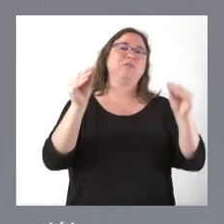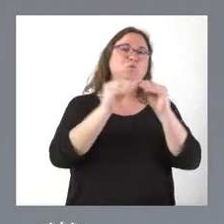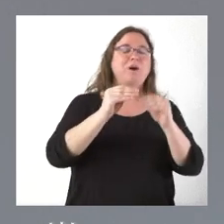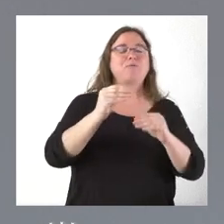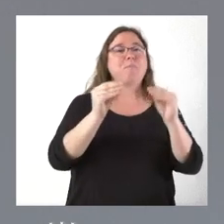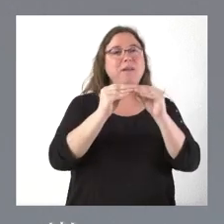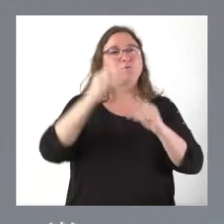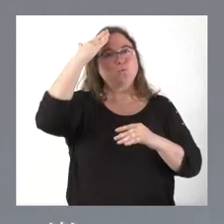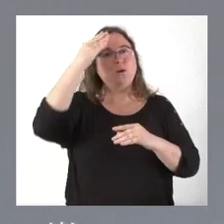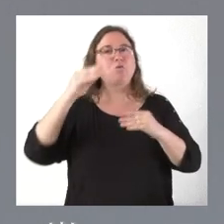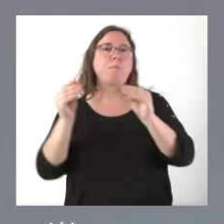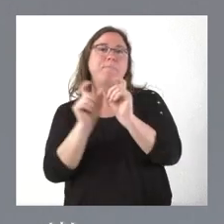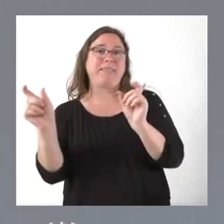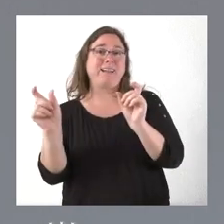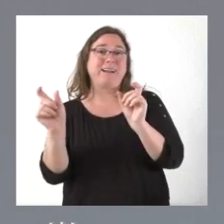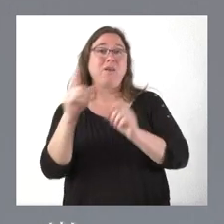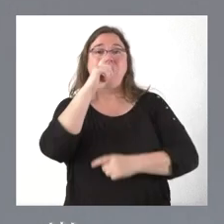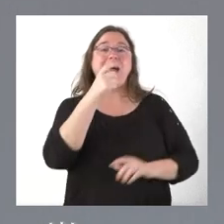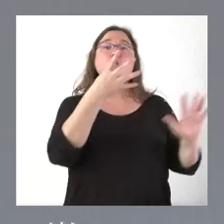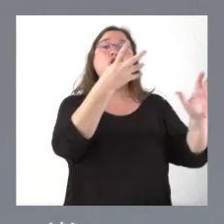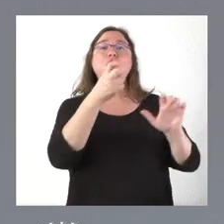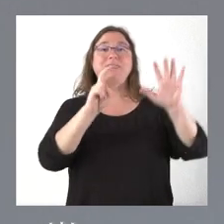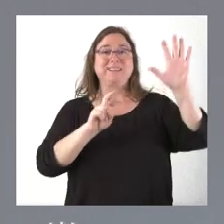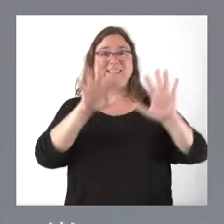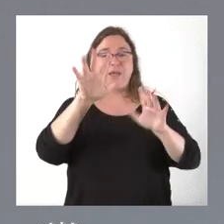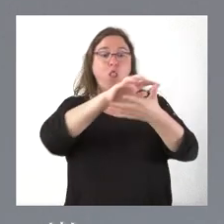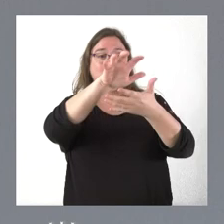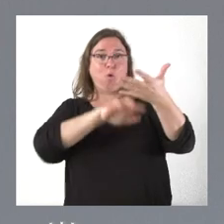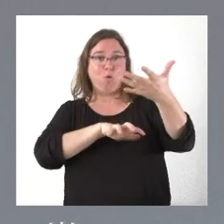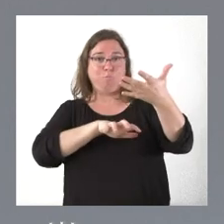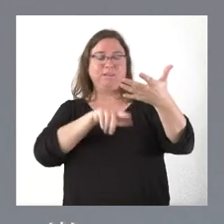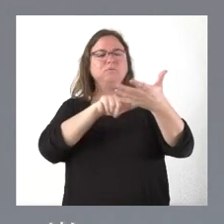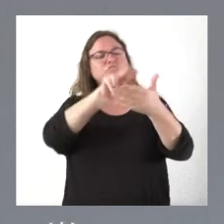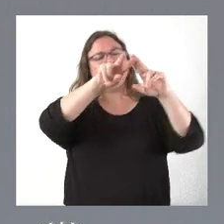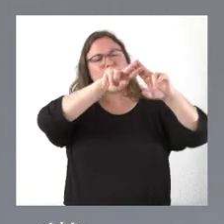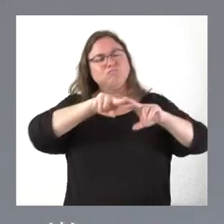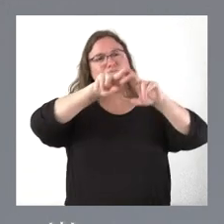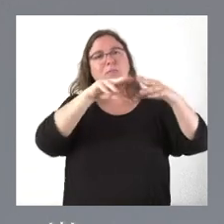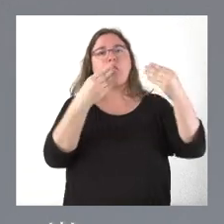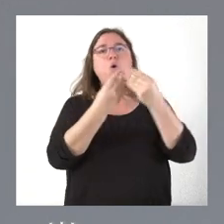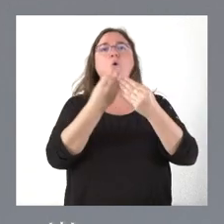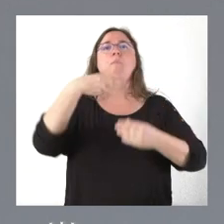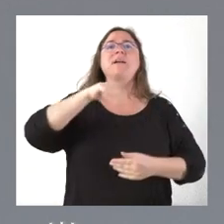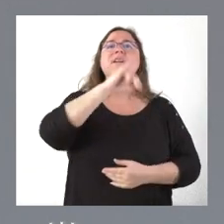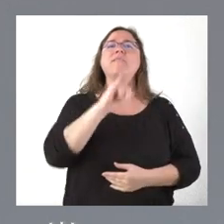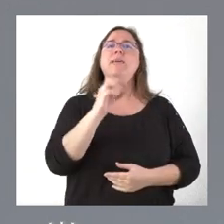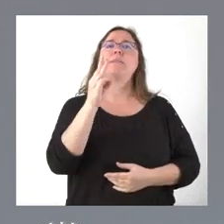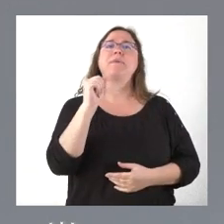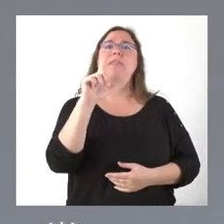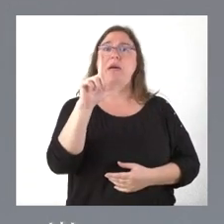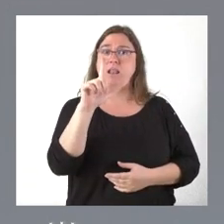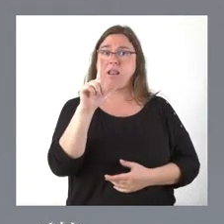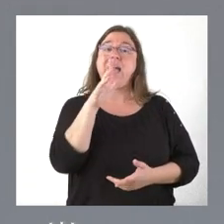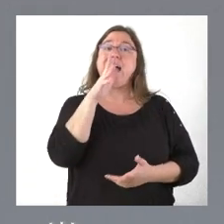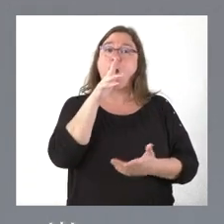inequívocamente en el 975, es un documento que fue estudiado por Menéndez Pidal y nosotros en la edición que sacamos ahora